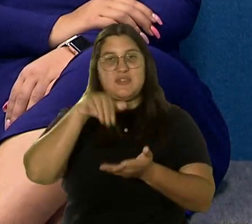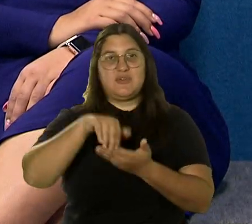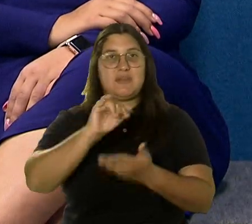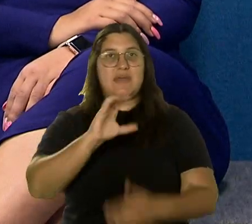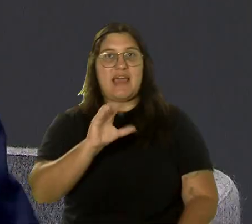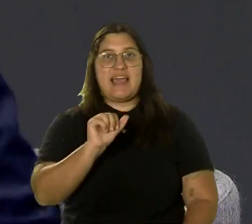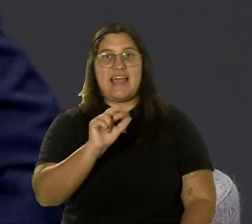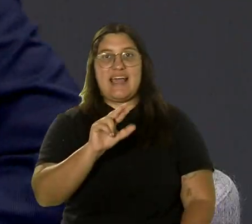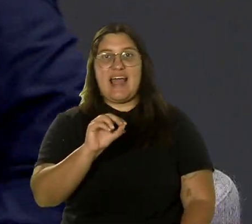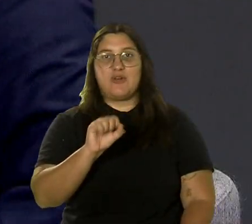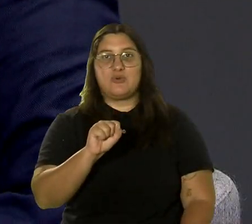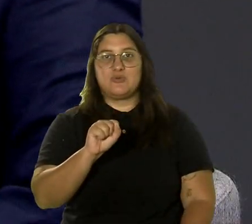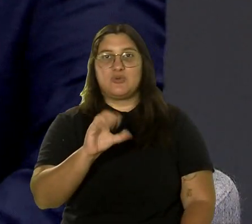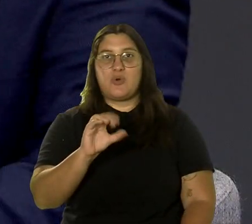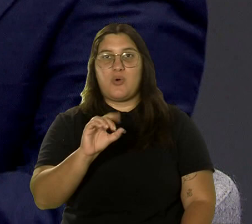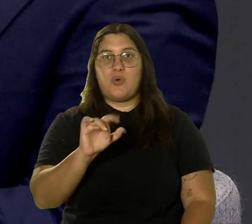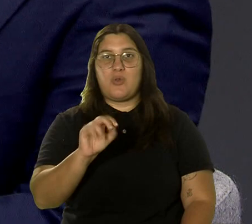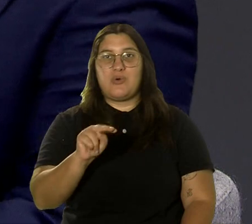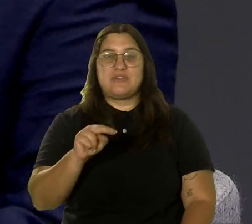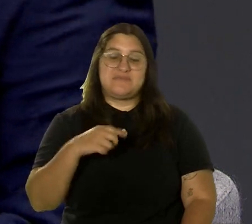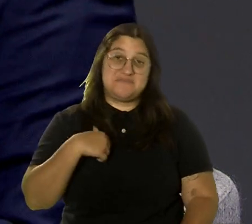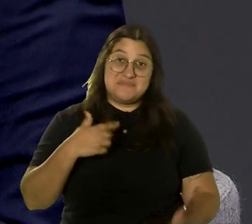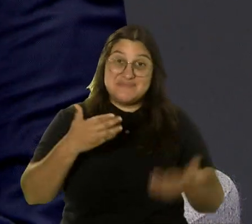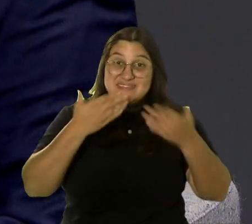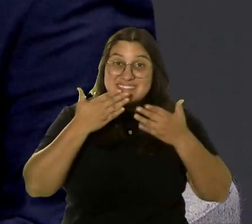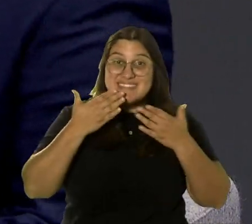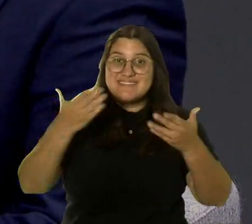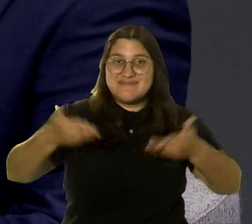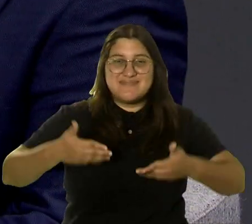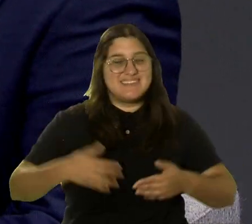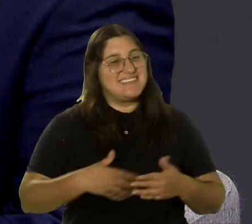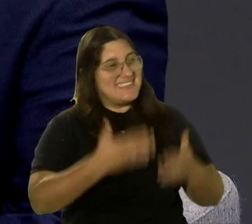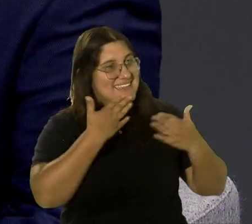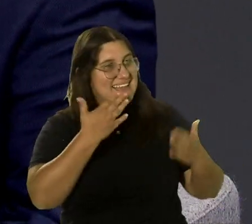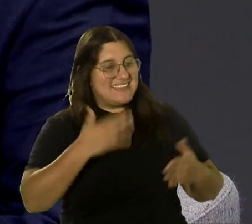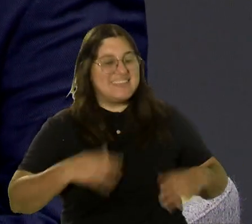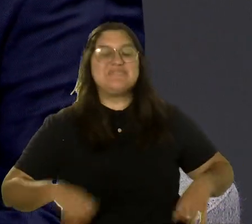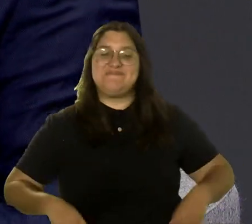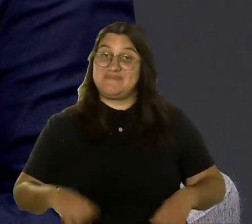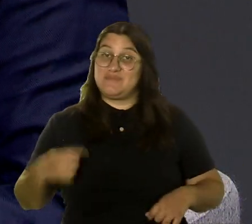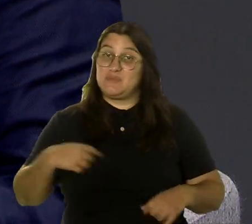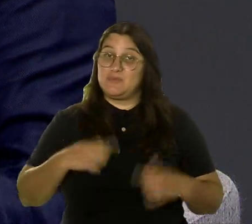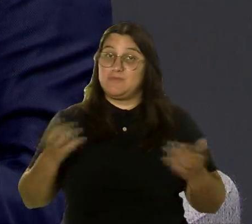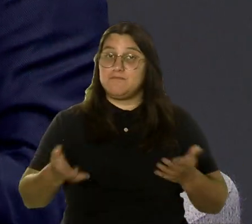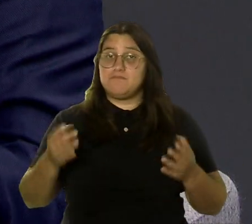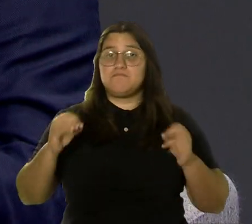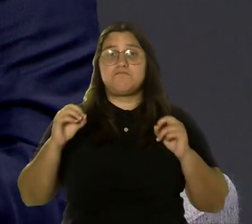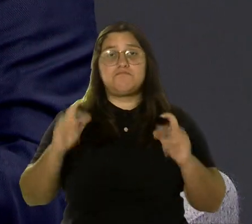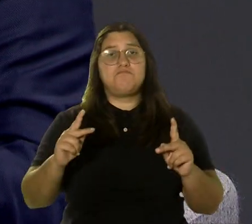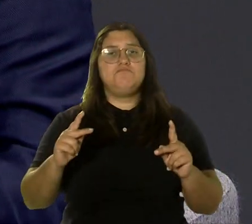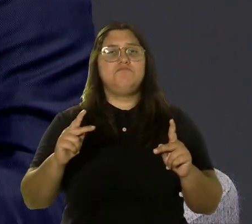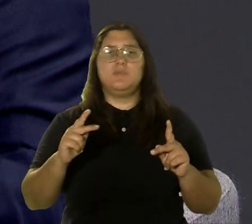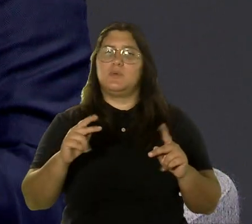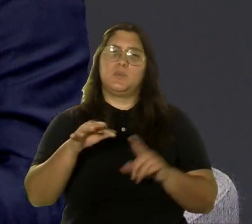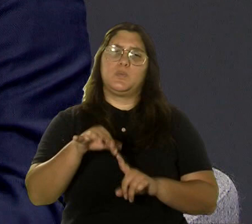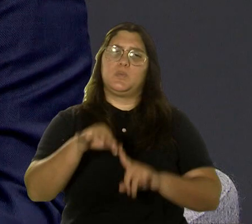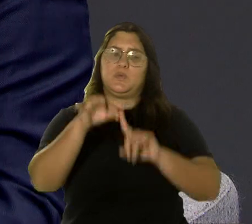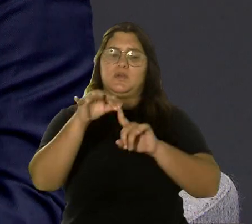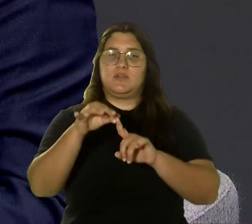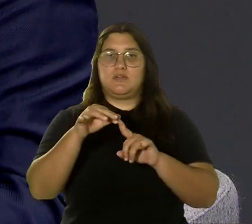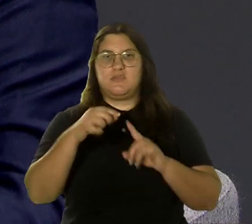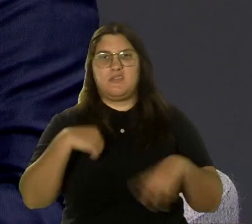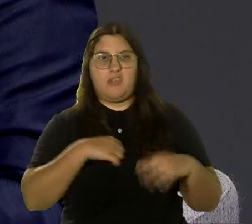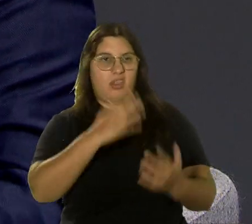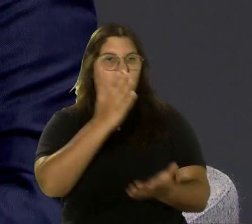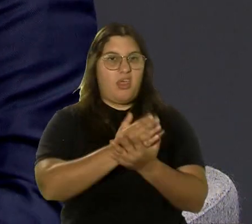por estar con nosotros. Gracias. Y como señalamos un principio, se trata de una oportunidad única que no deberíamos de temer